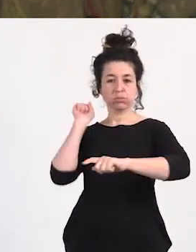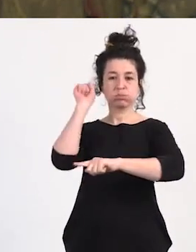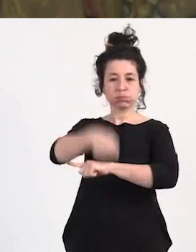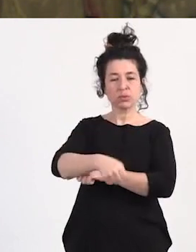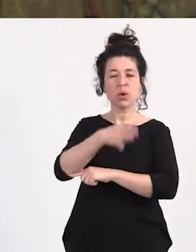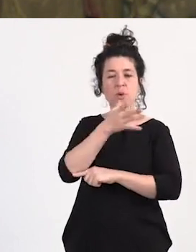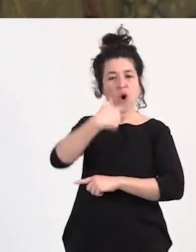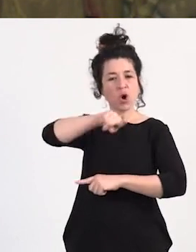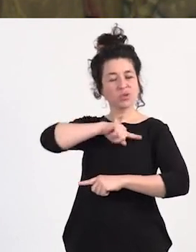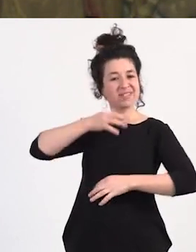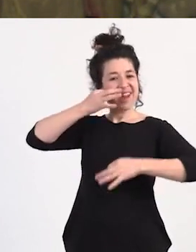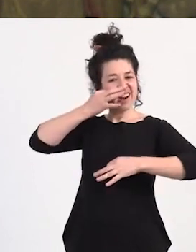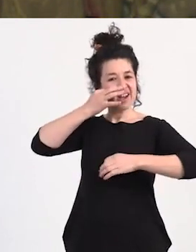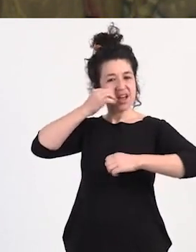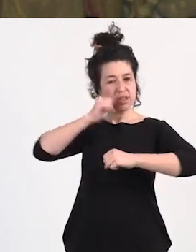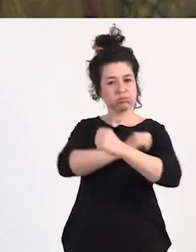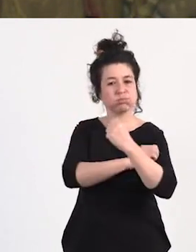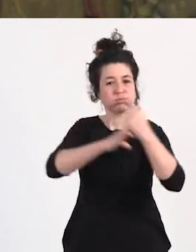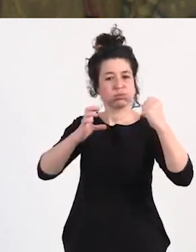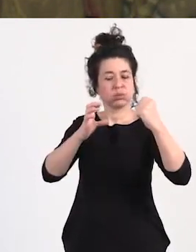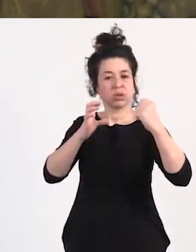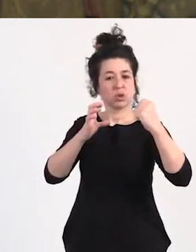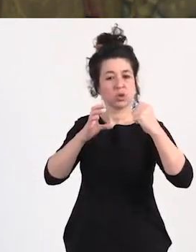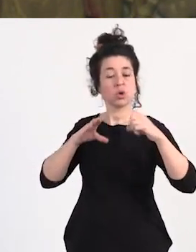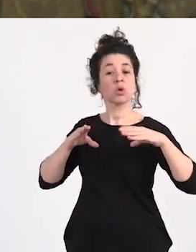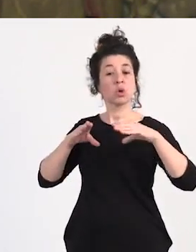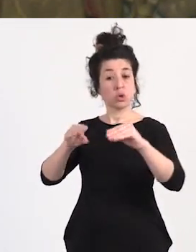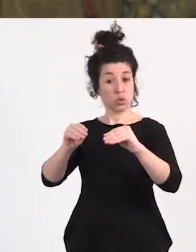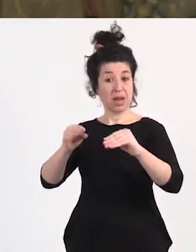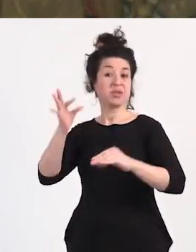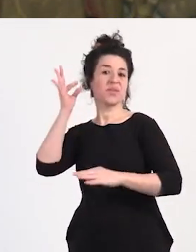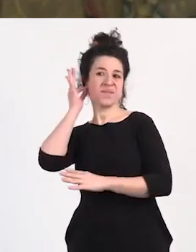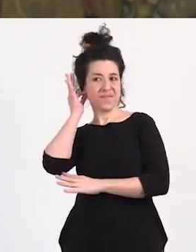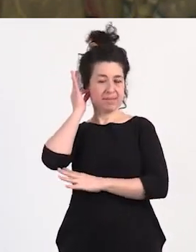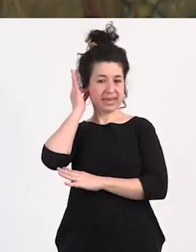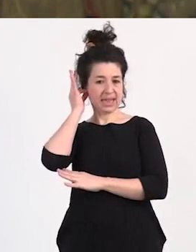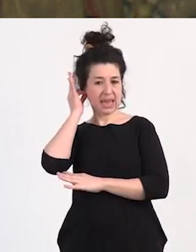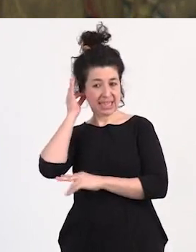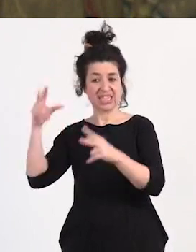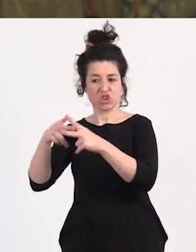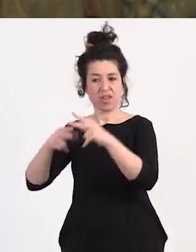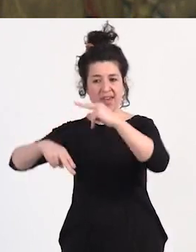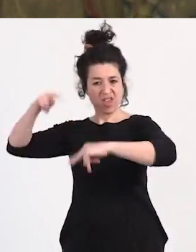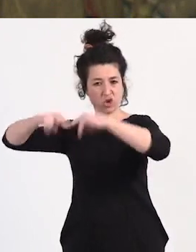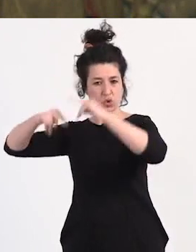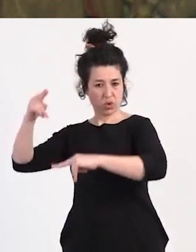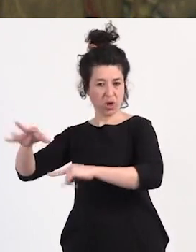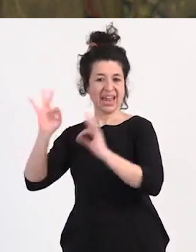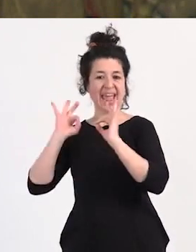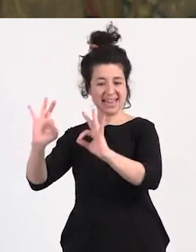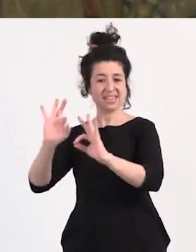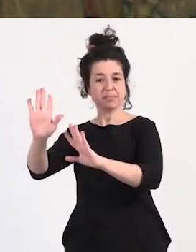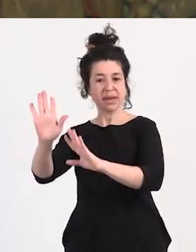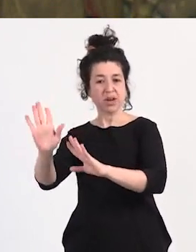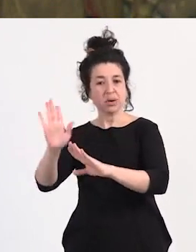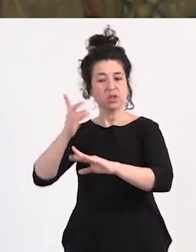realidad porque utilizamos nuestra femineidad aunque la femineidad haya sido construida por esta sociedad para poder sobrevivir pero en